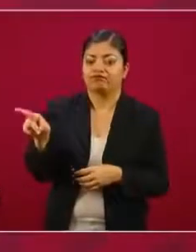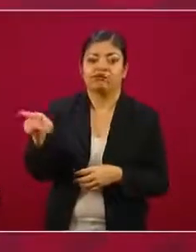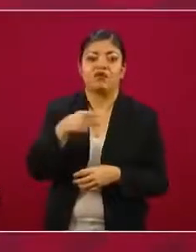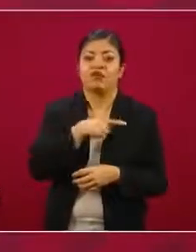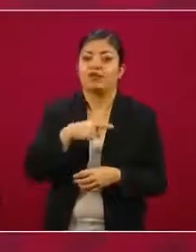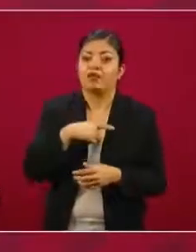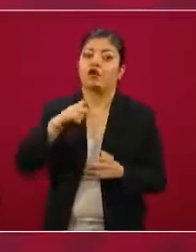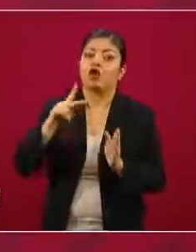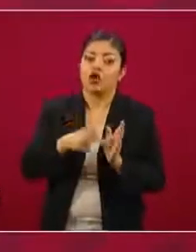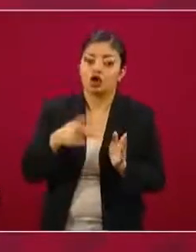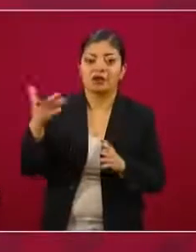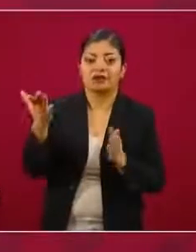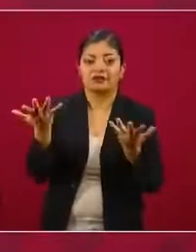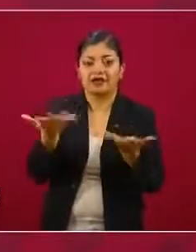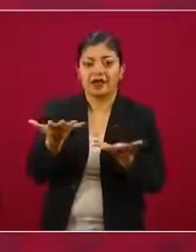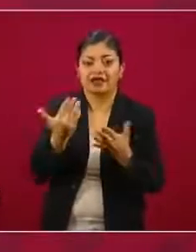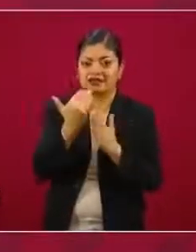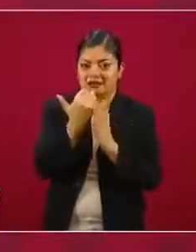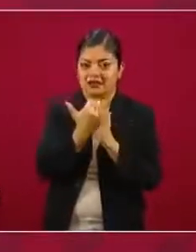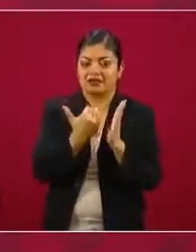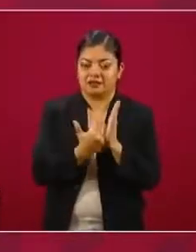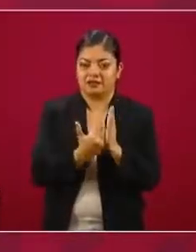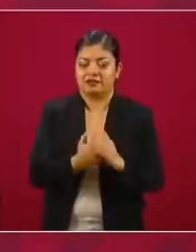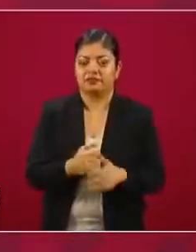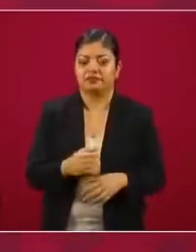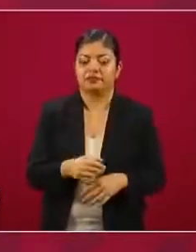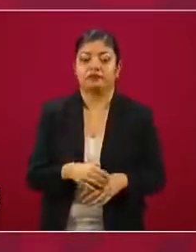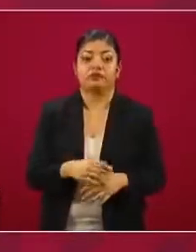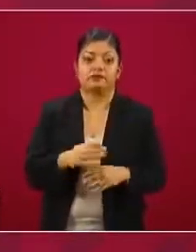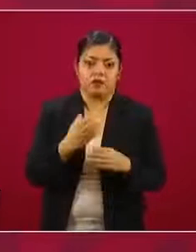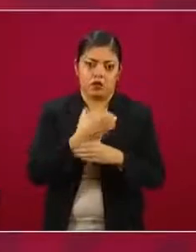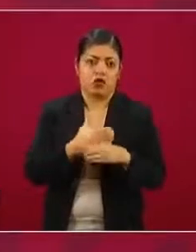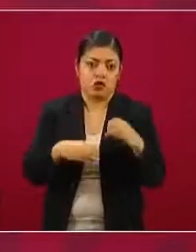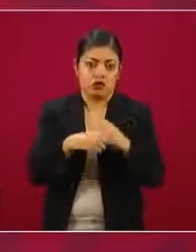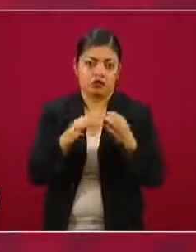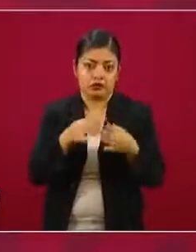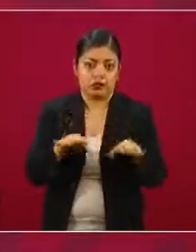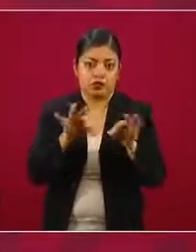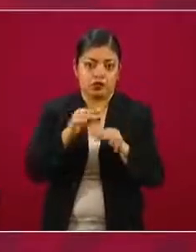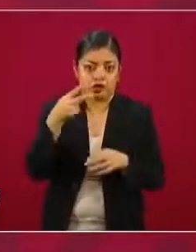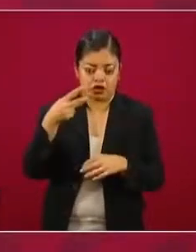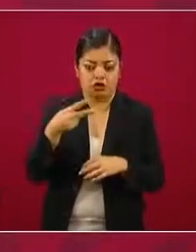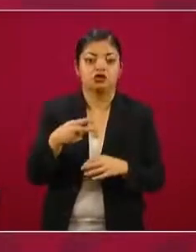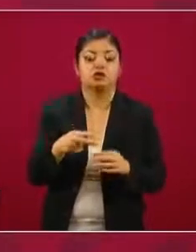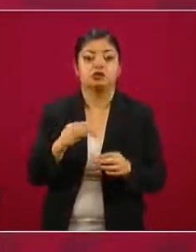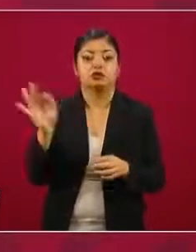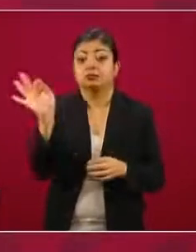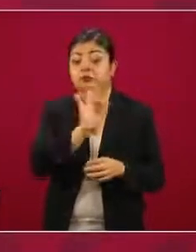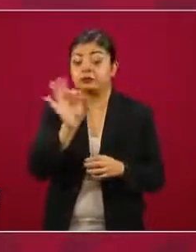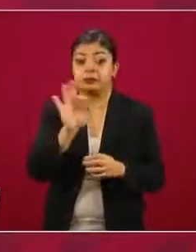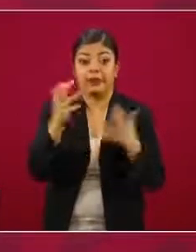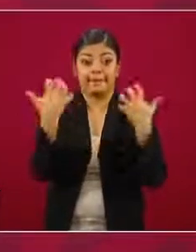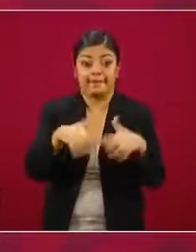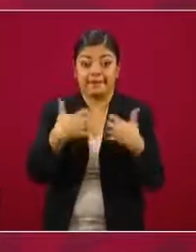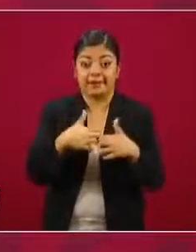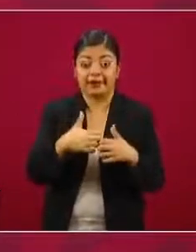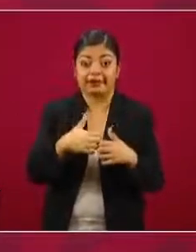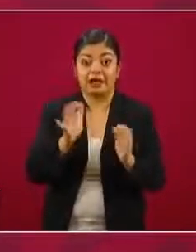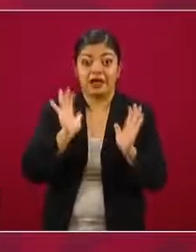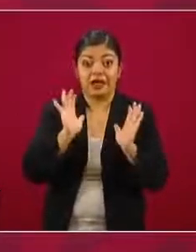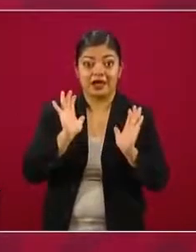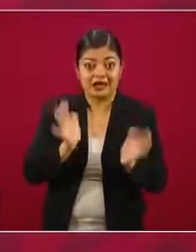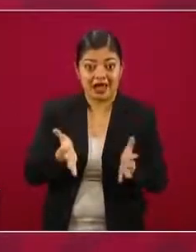reiniciar su proceso. Aquí hay dos cosas importantes, en el caso que una empresa logre concluir y tenga por aprobado